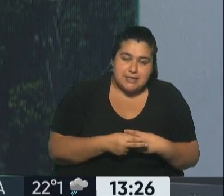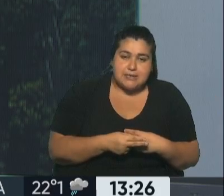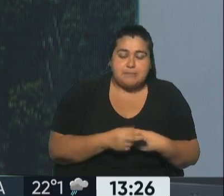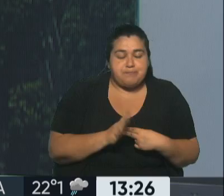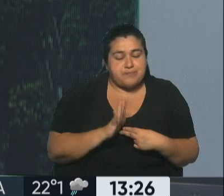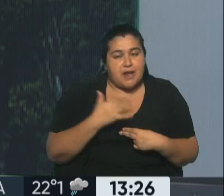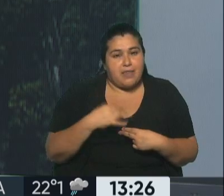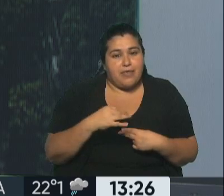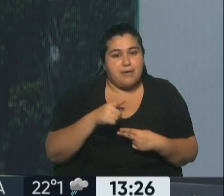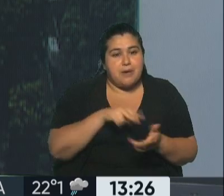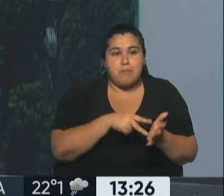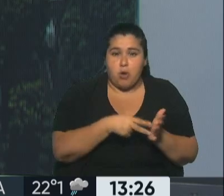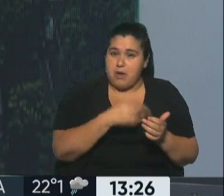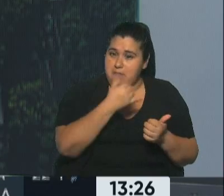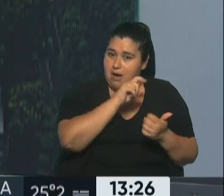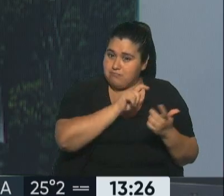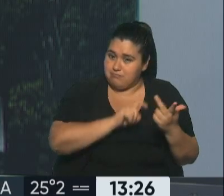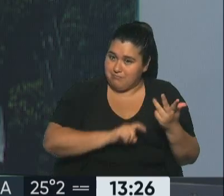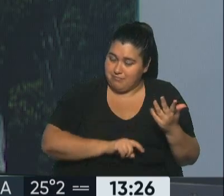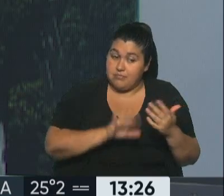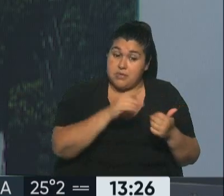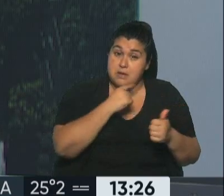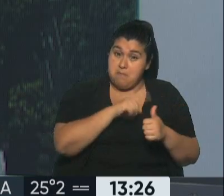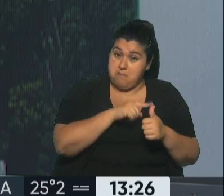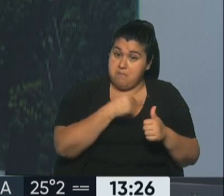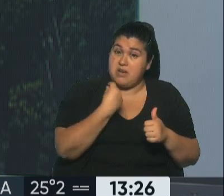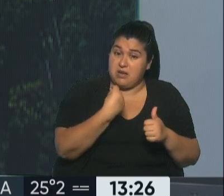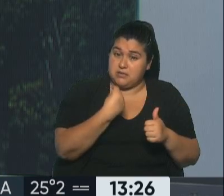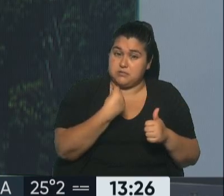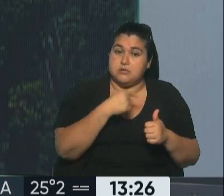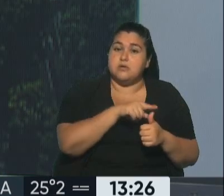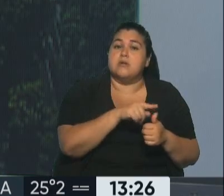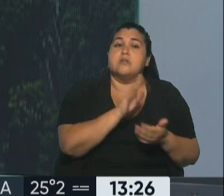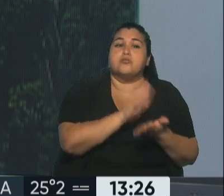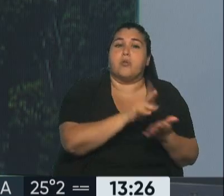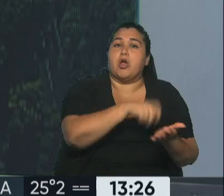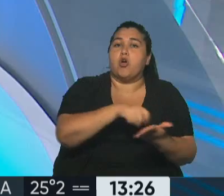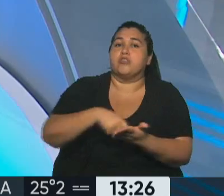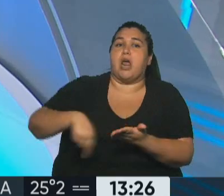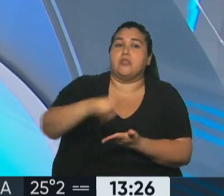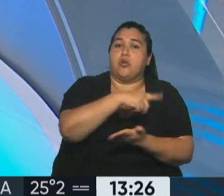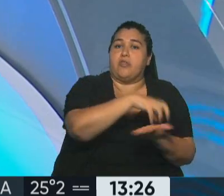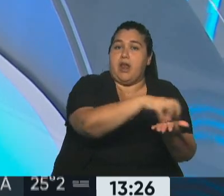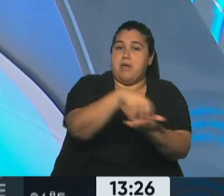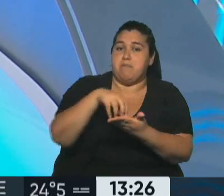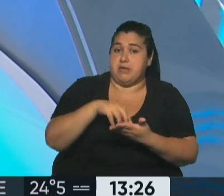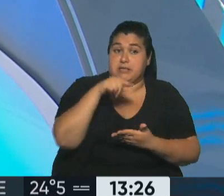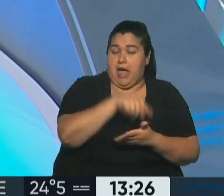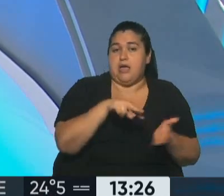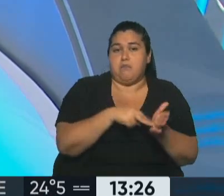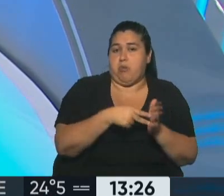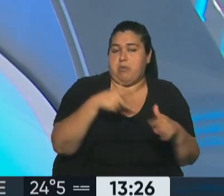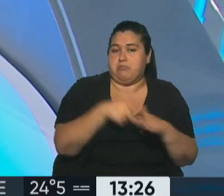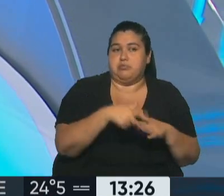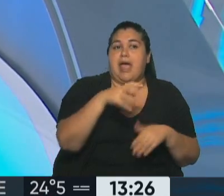tendría problemas de distinto tipo. En primer lugar estaría afectando los términos de los contratos de concesión, con lo cual ahí se va a tener un problema con las